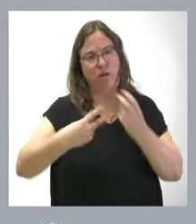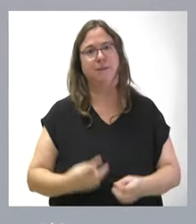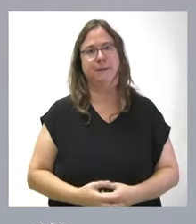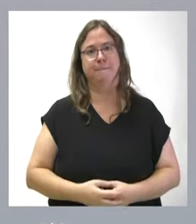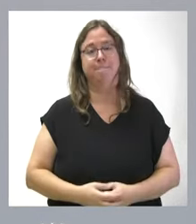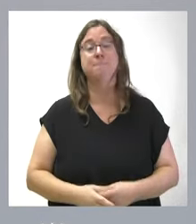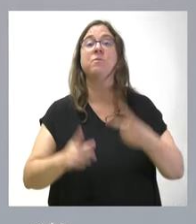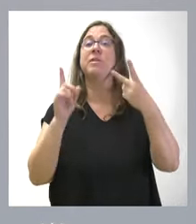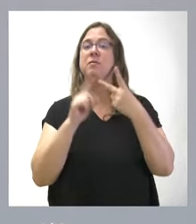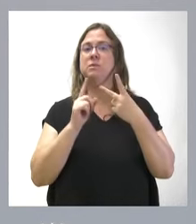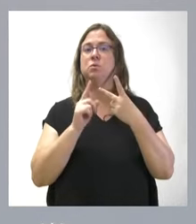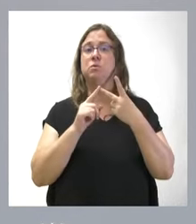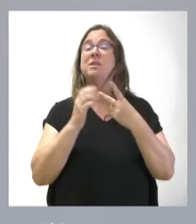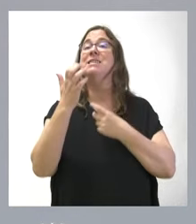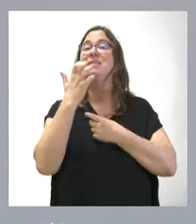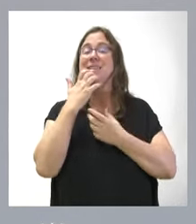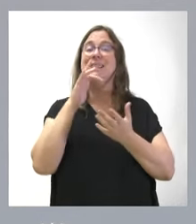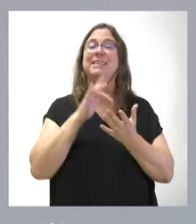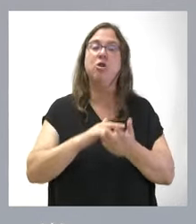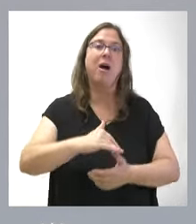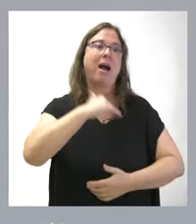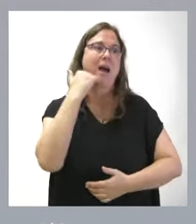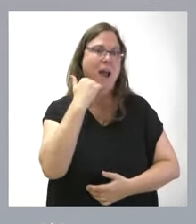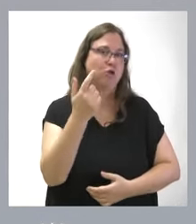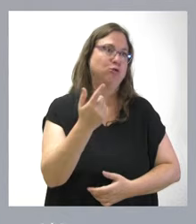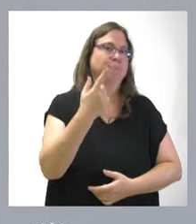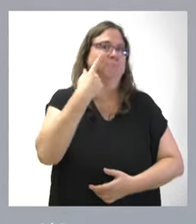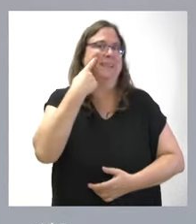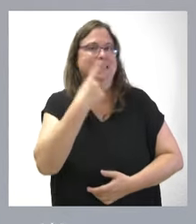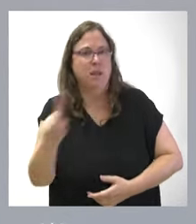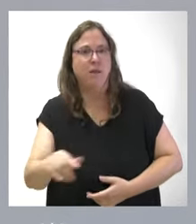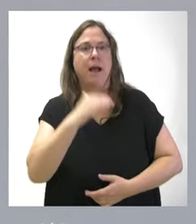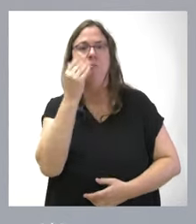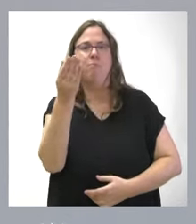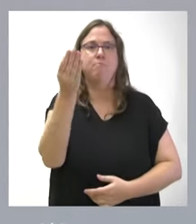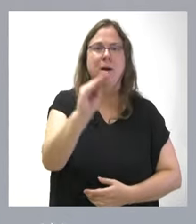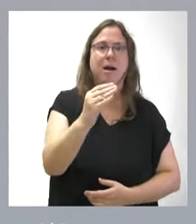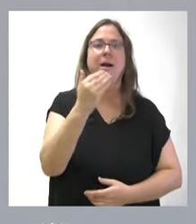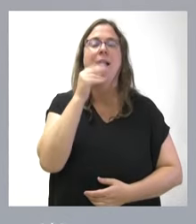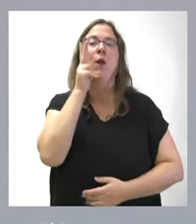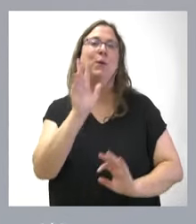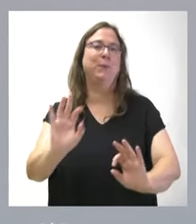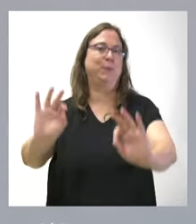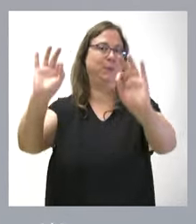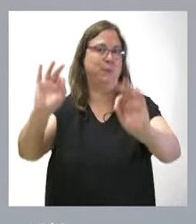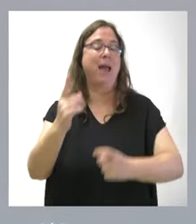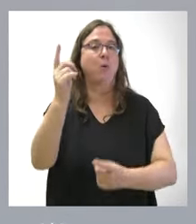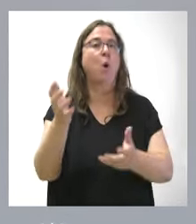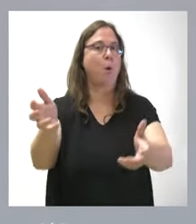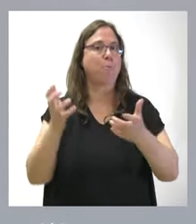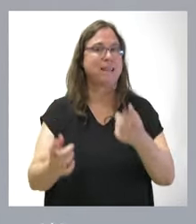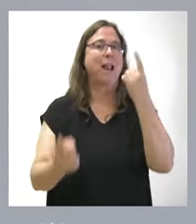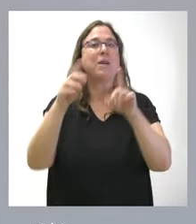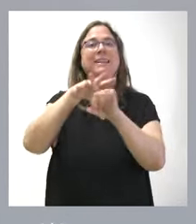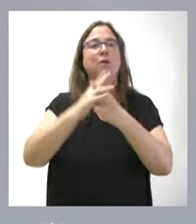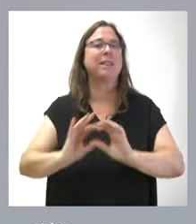Y, lo segundo, que si hay algún extraordinario, algún añadido, algún privilegio, alguna ventaja, alguna